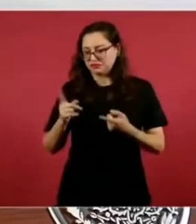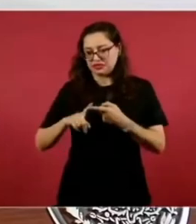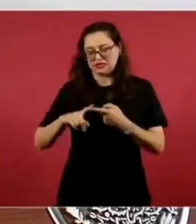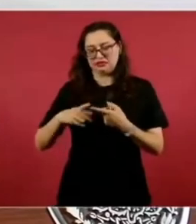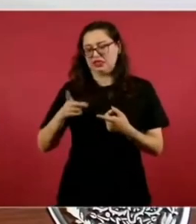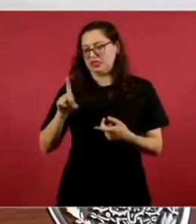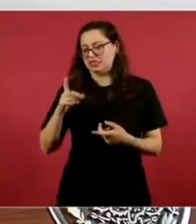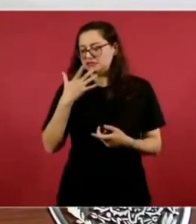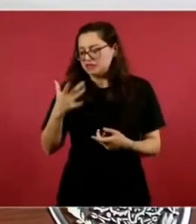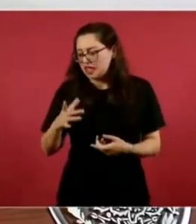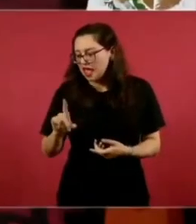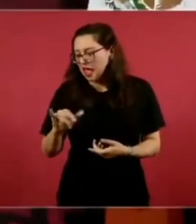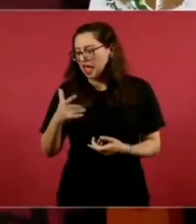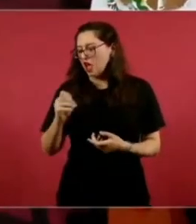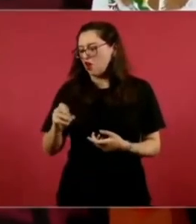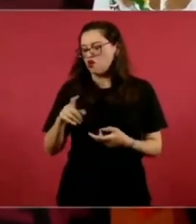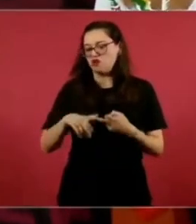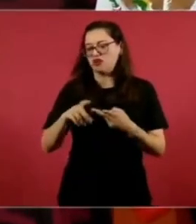grandes.